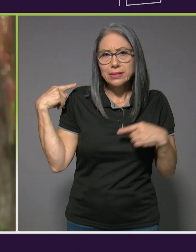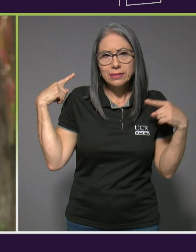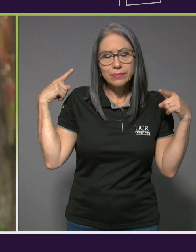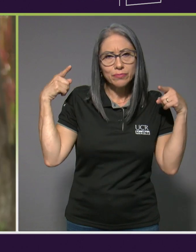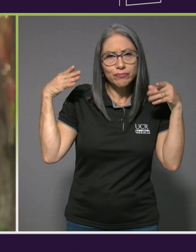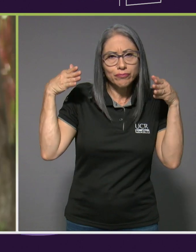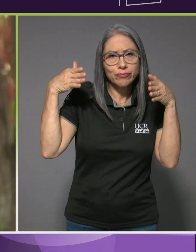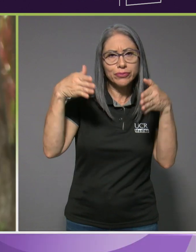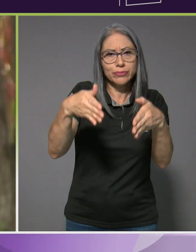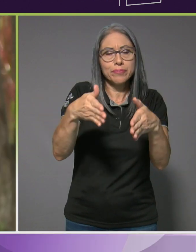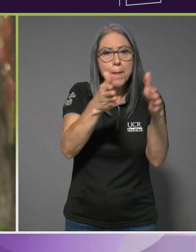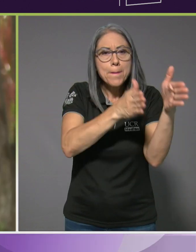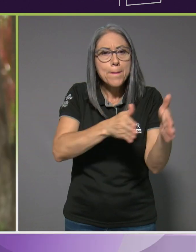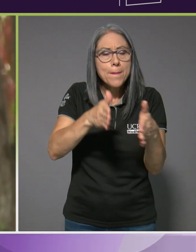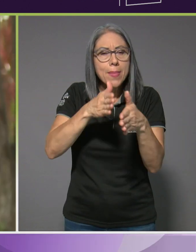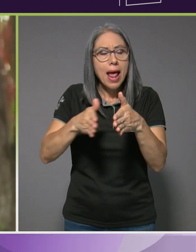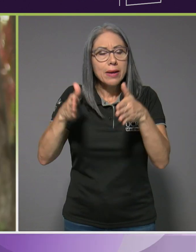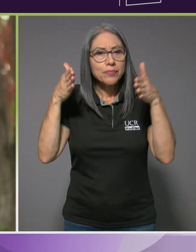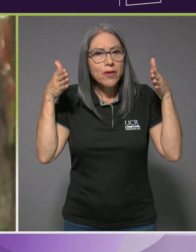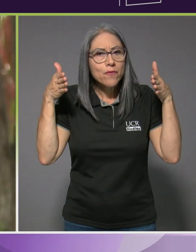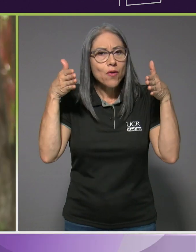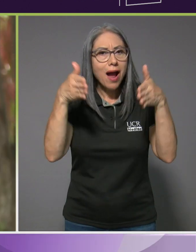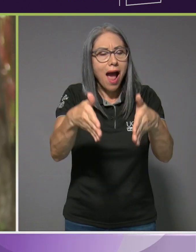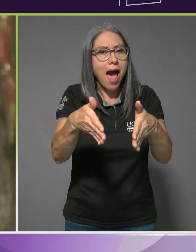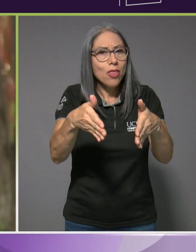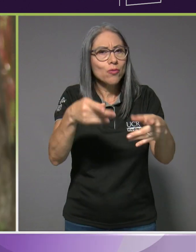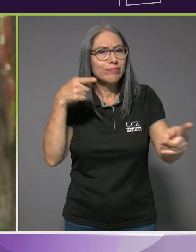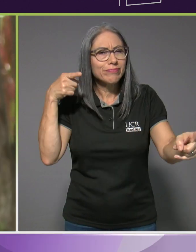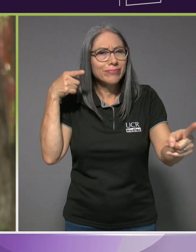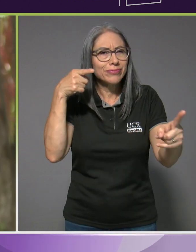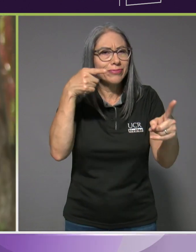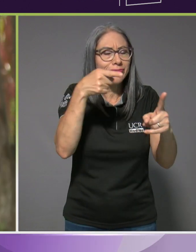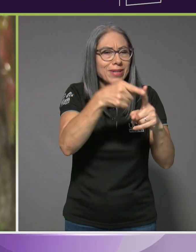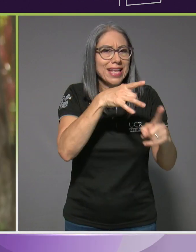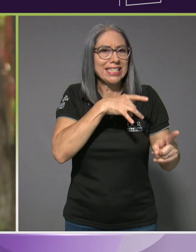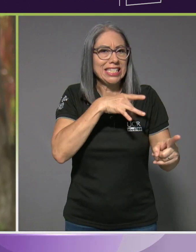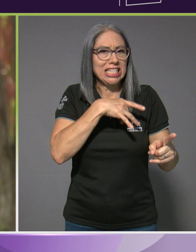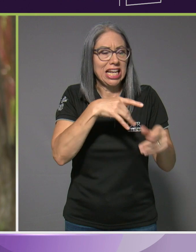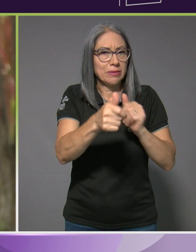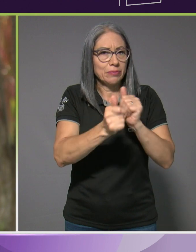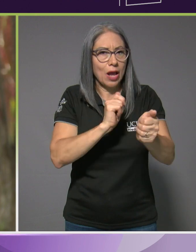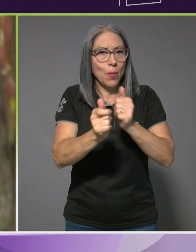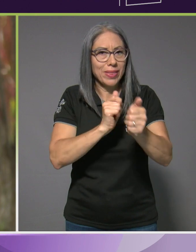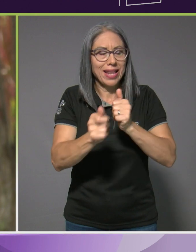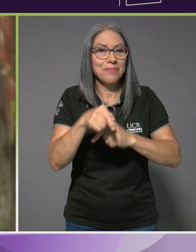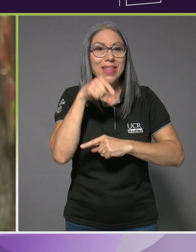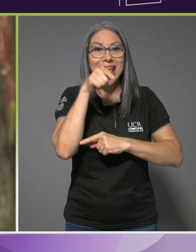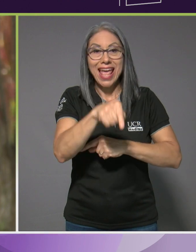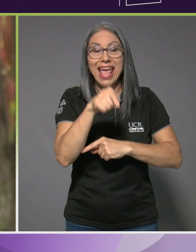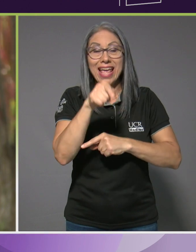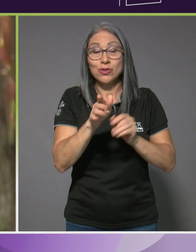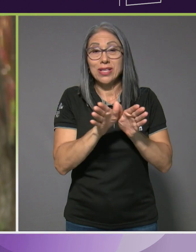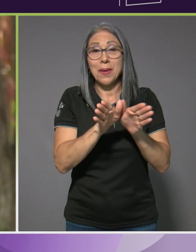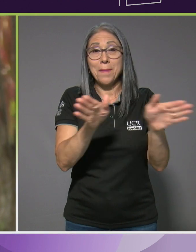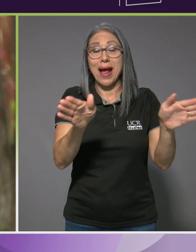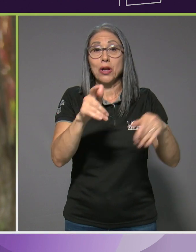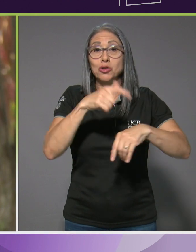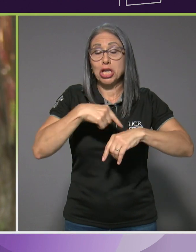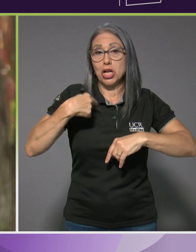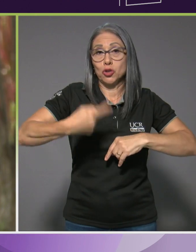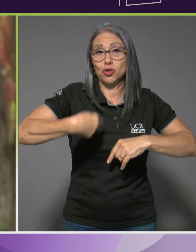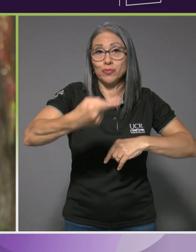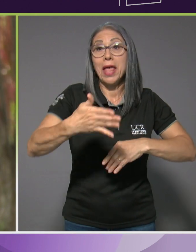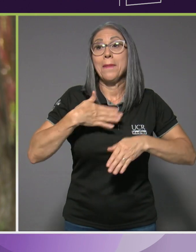en la competencia de Chile. Entonces, bueno, es el macrociclo, mi entrenador me lo mandó. Entonces,